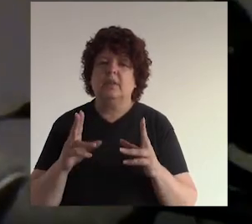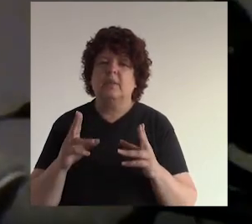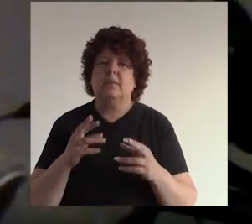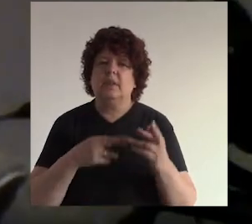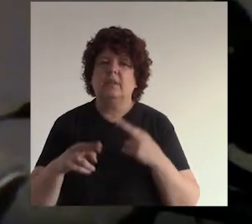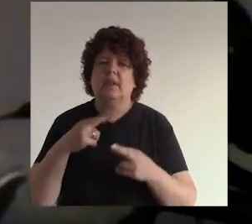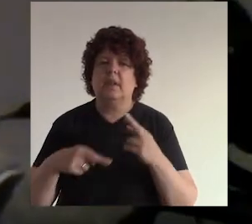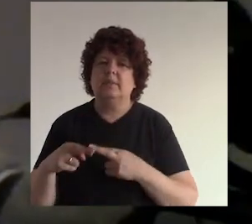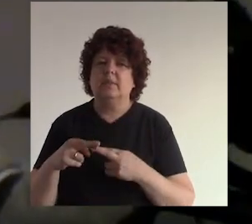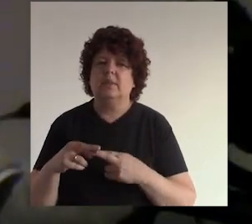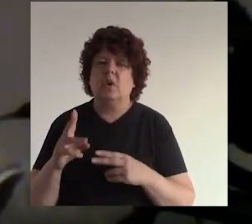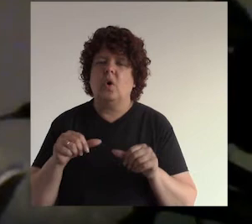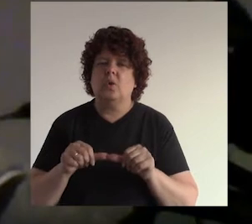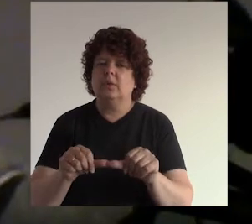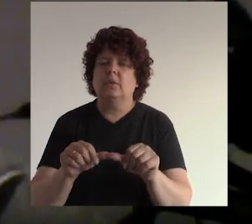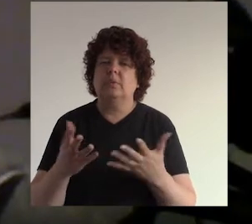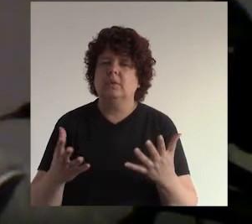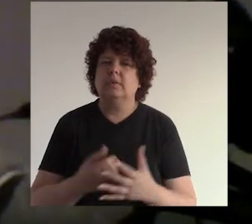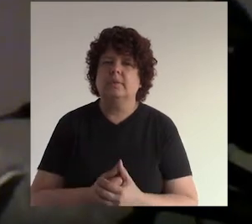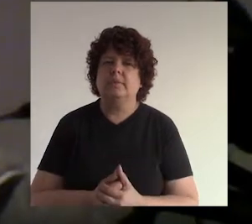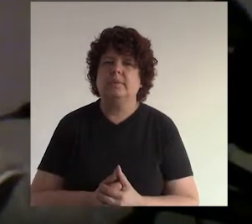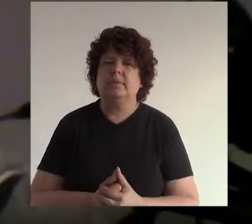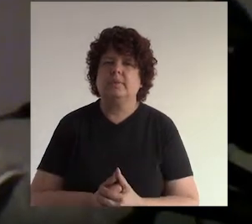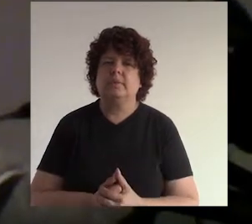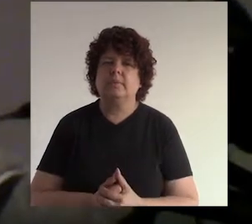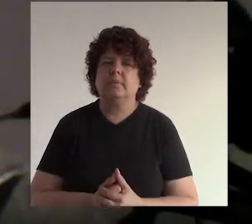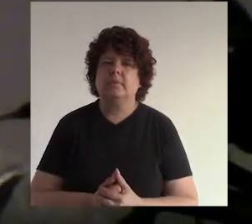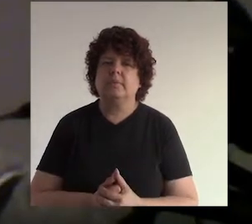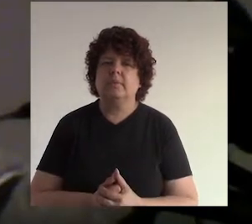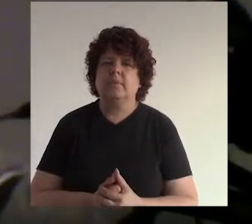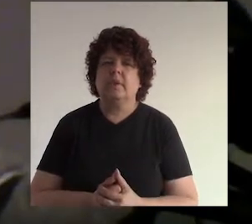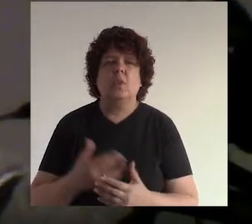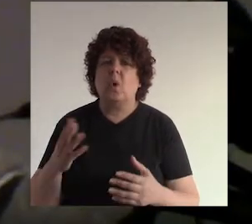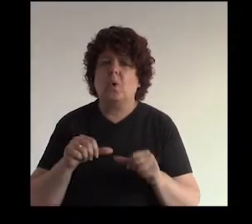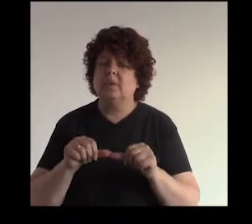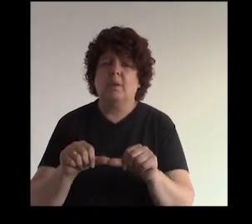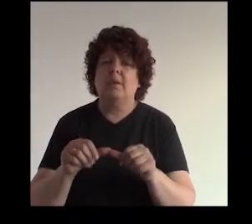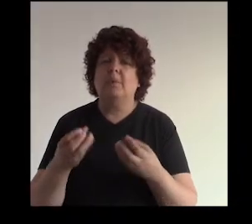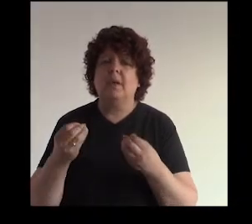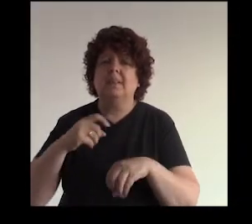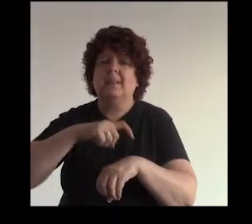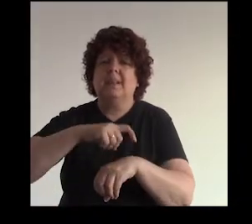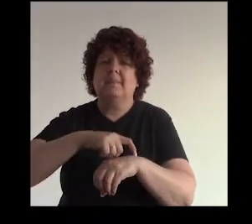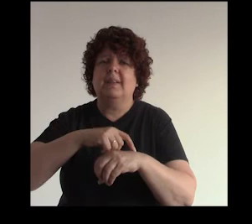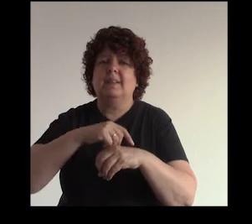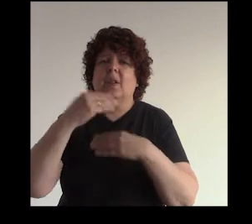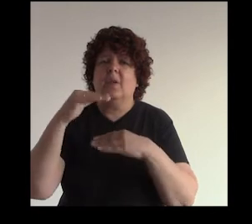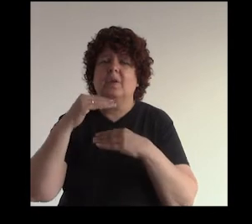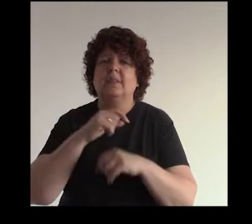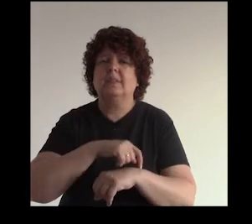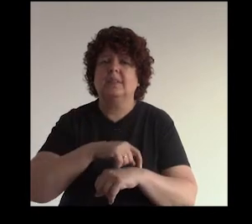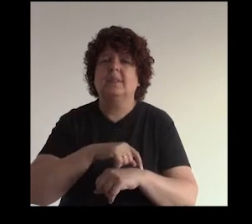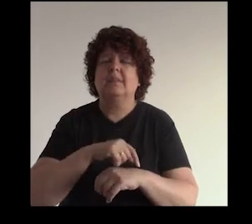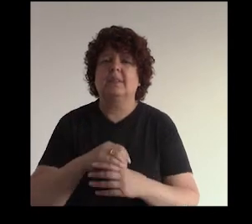receso pequeño y retomamos con eso o prefieren que continúe ahorita díganme por favor no continuamos porque estamos un poco con